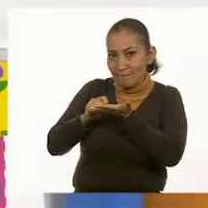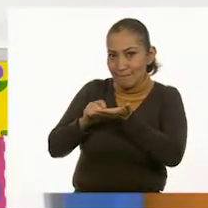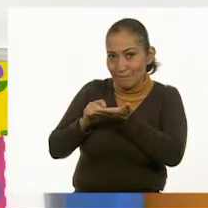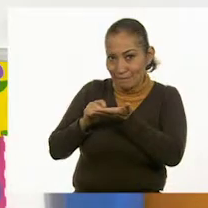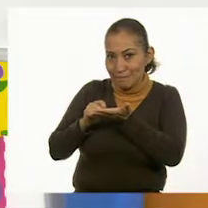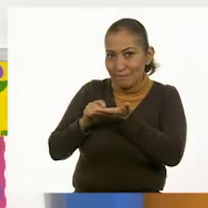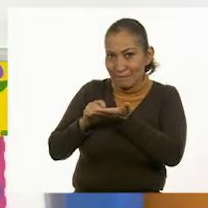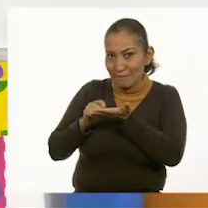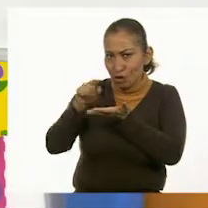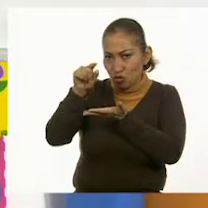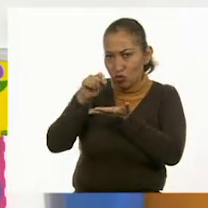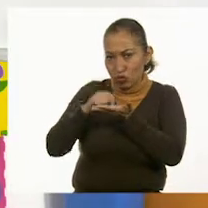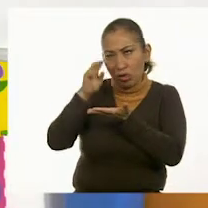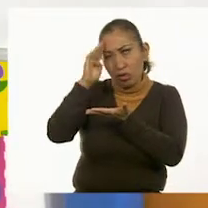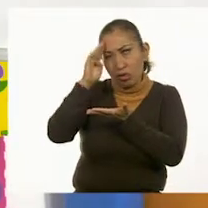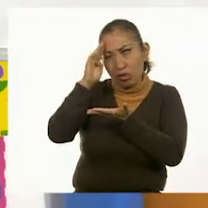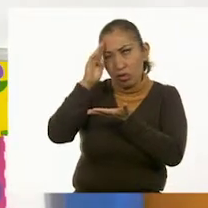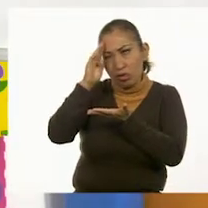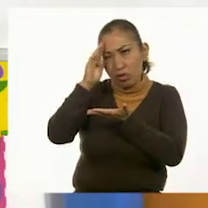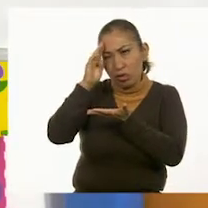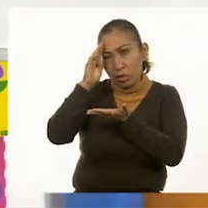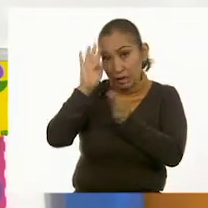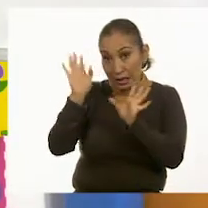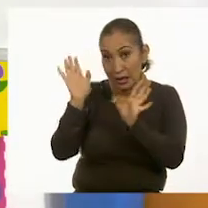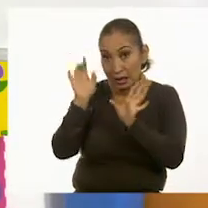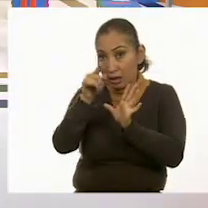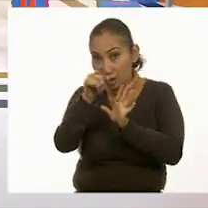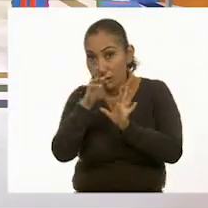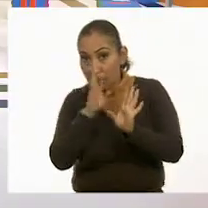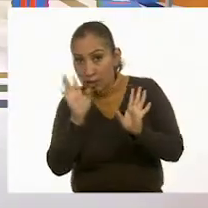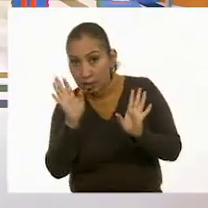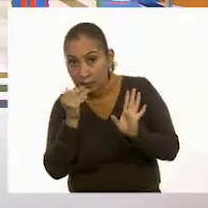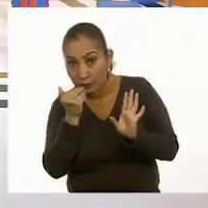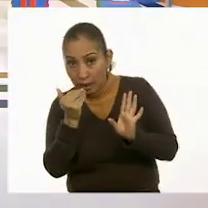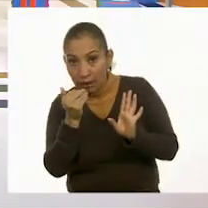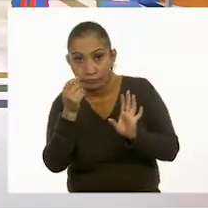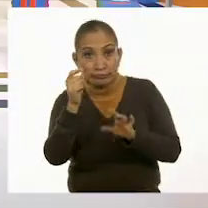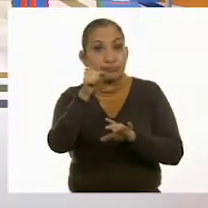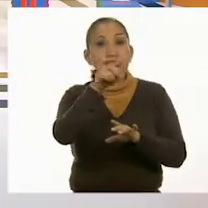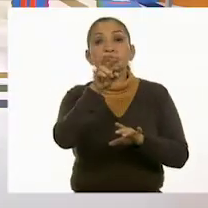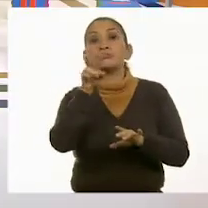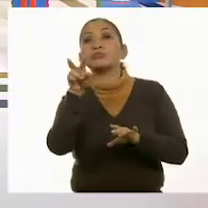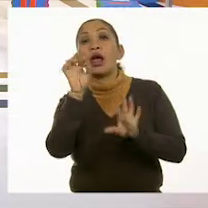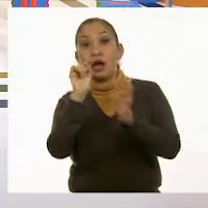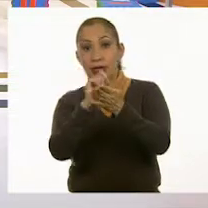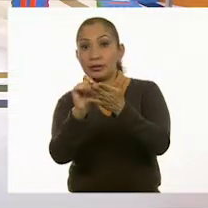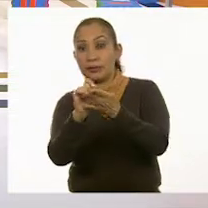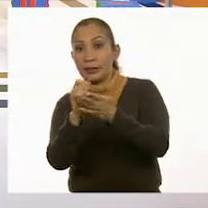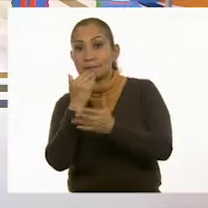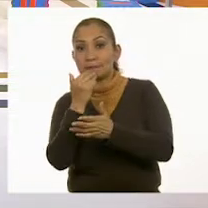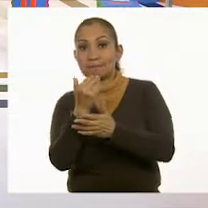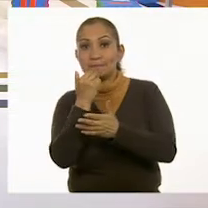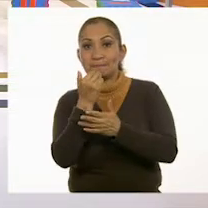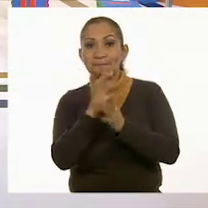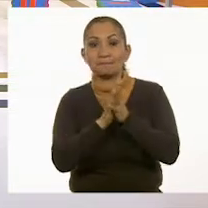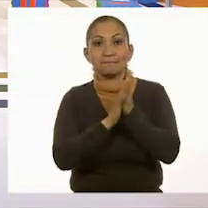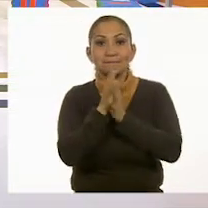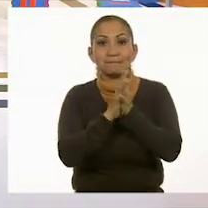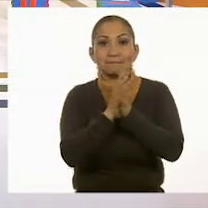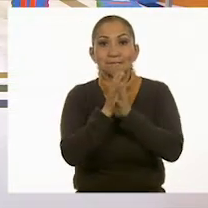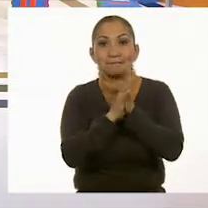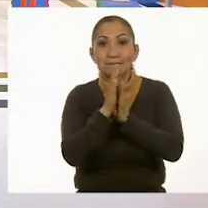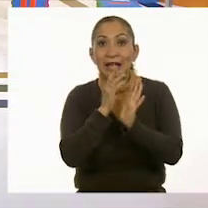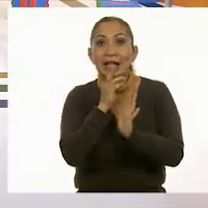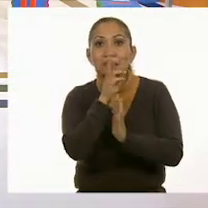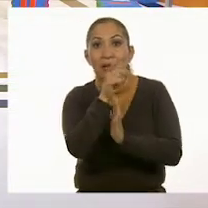Sí. Vela escribiendo. Sí, sí. Ya. Vamos viendo que van escribiendo. Ah, sí. Creo que... Ya